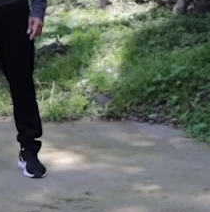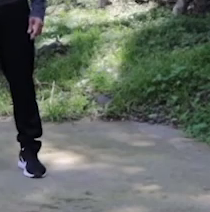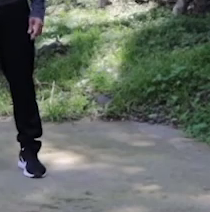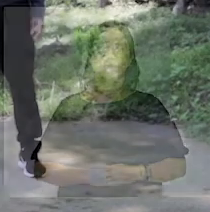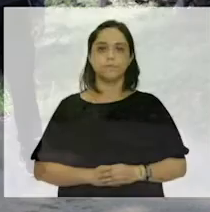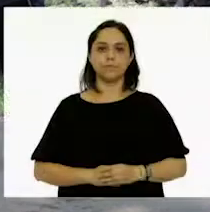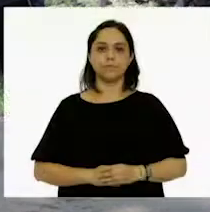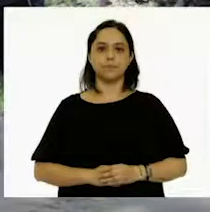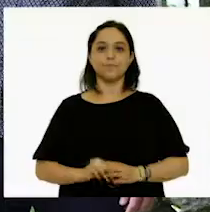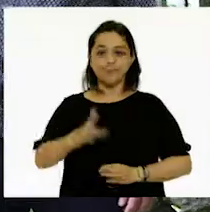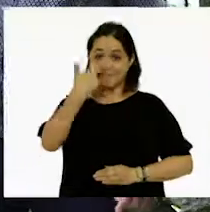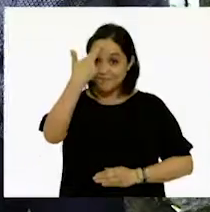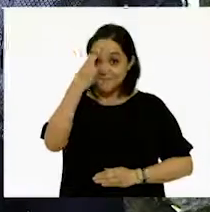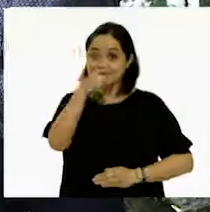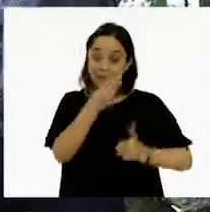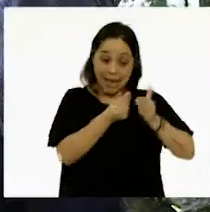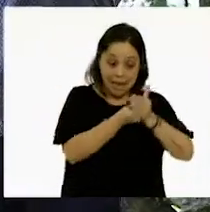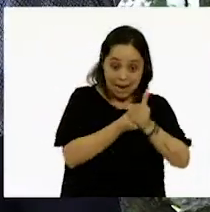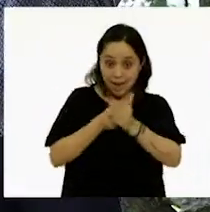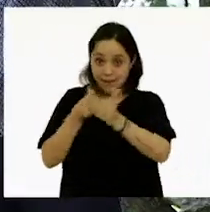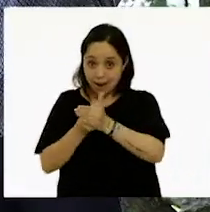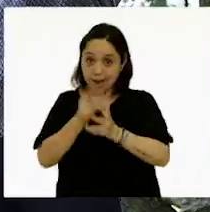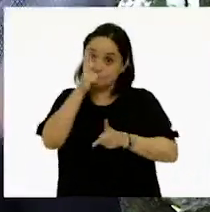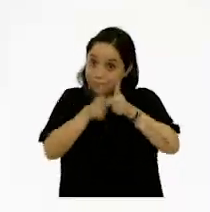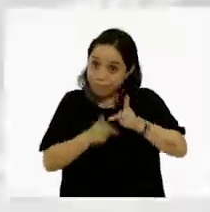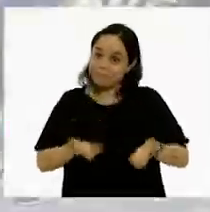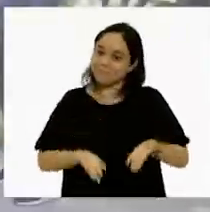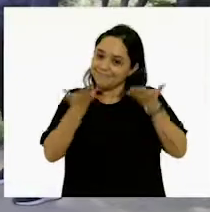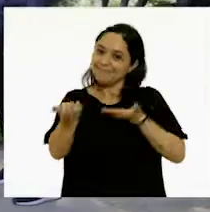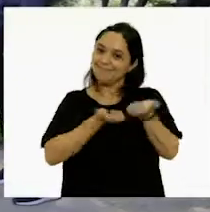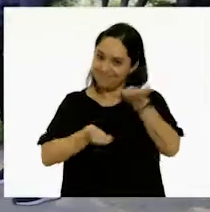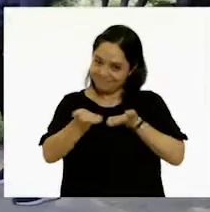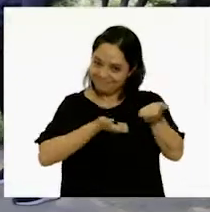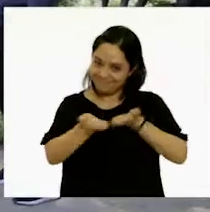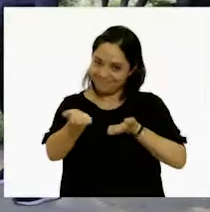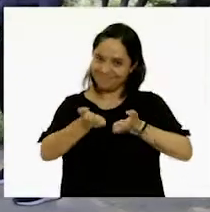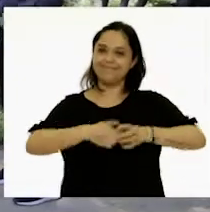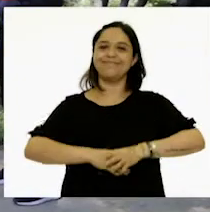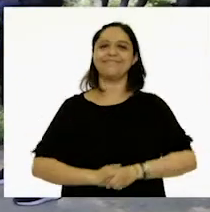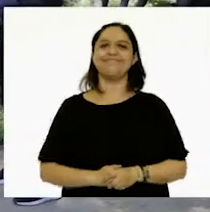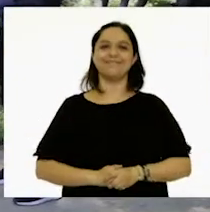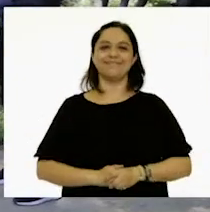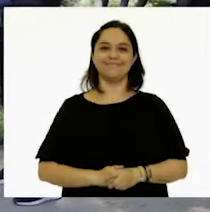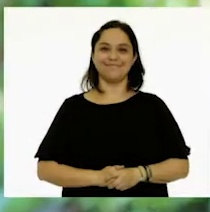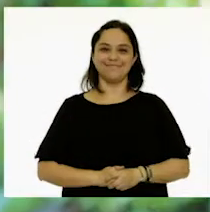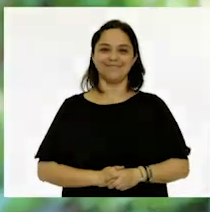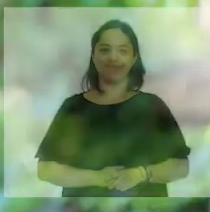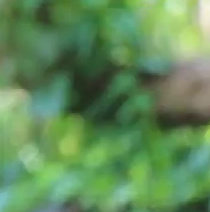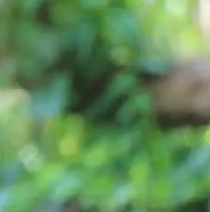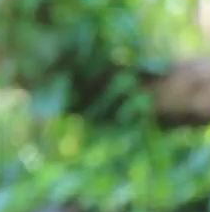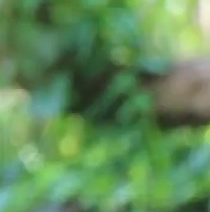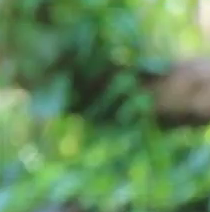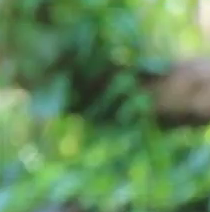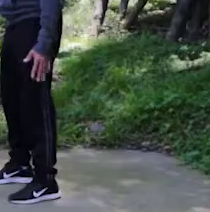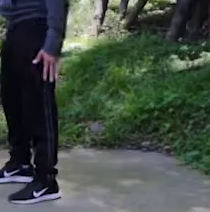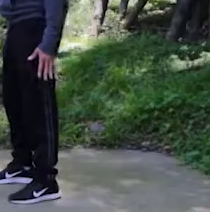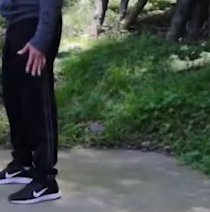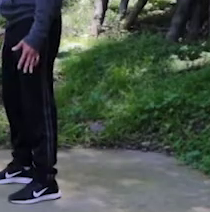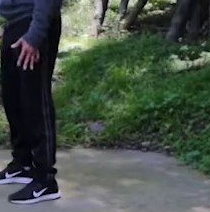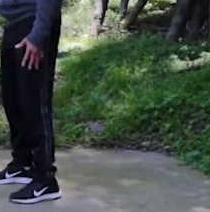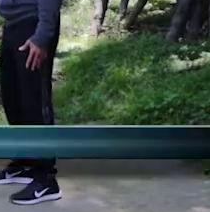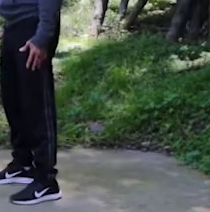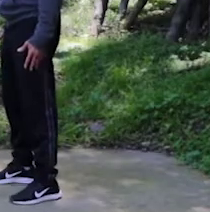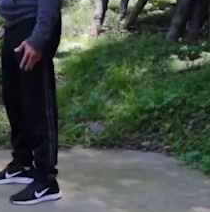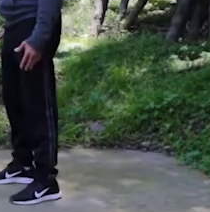Recuerda, entre clase y clase, activa tu cuerpo. En esta ocasión vamos a trabajar el tríceps. Vamos a